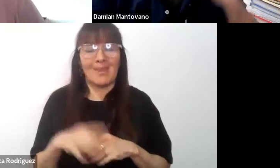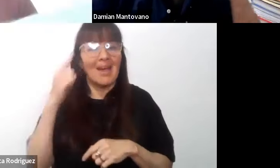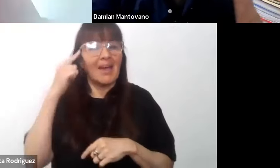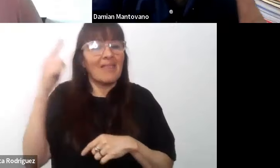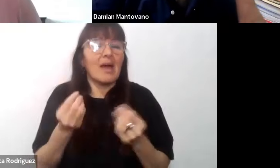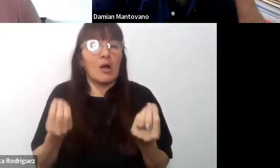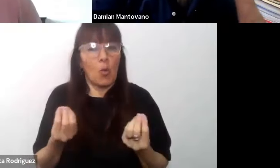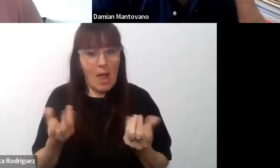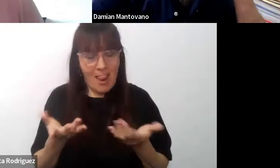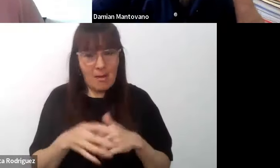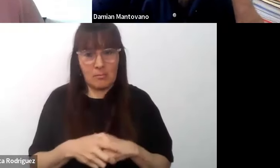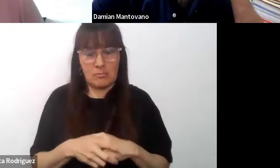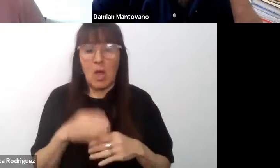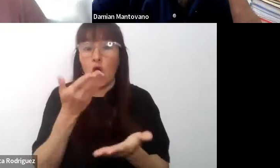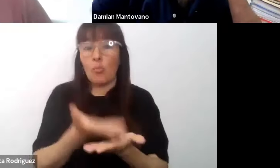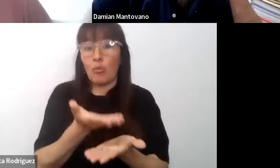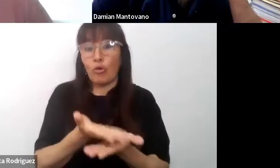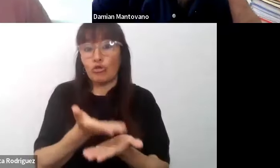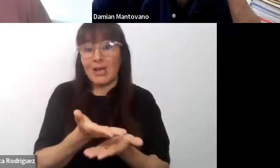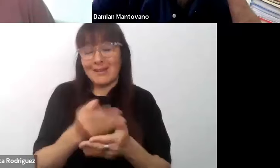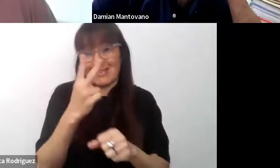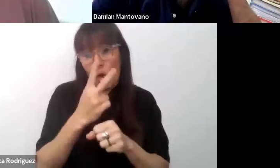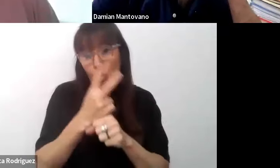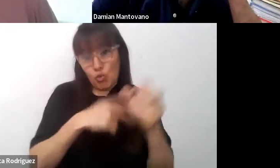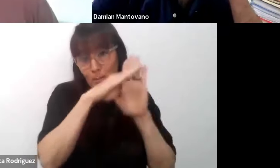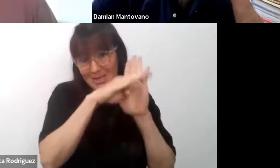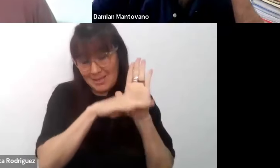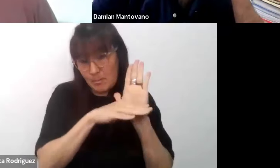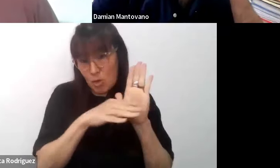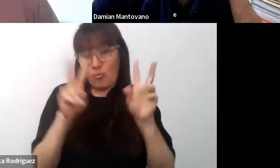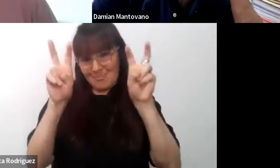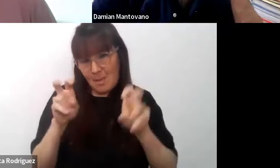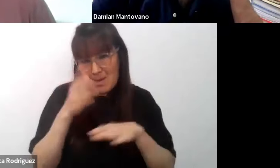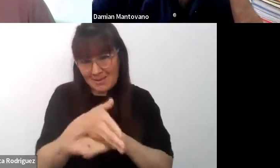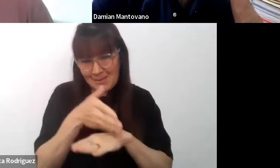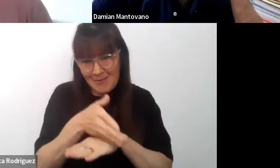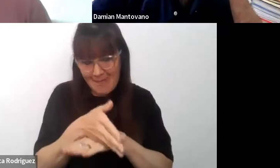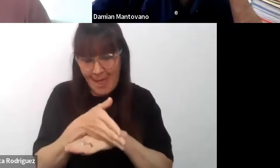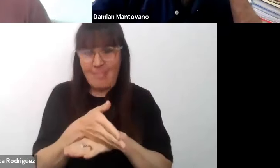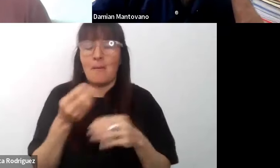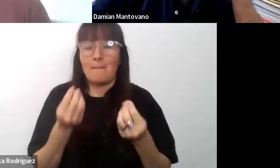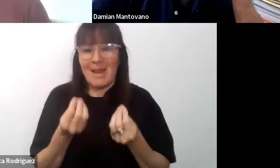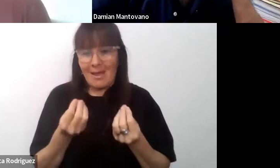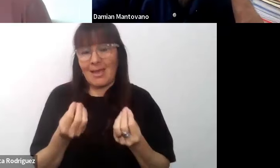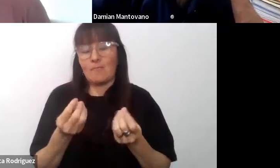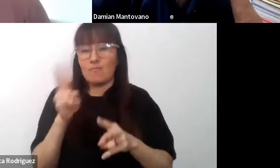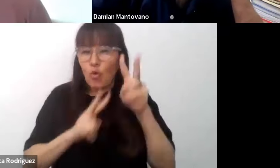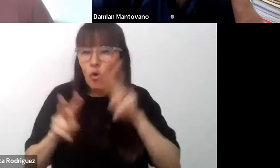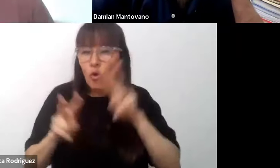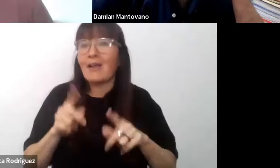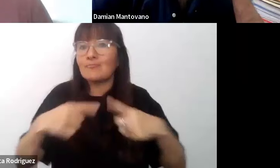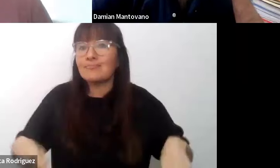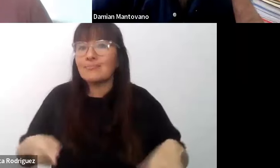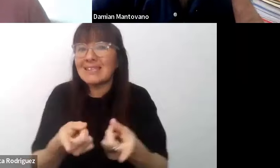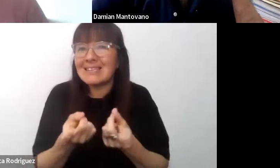era proponer este segundo principio de accesibilidad para poner en práctica todo lo necesario para recibir a estos